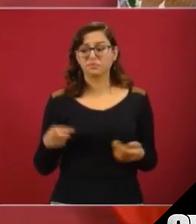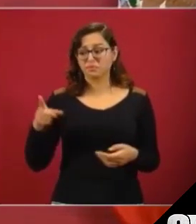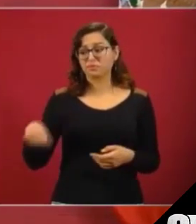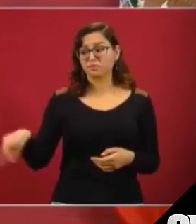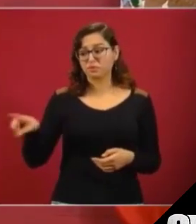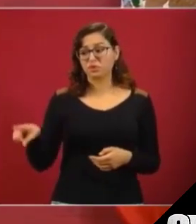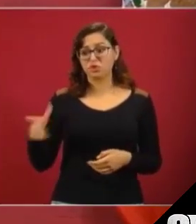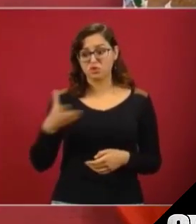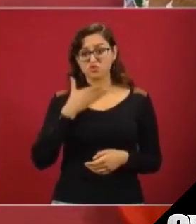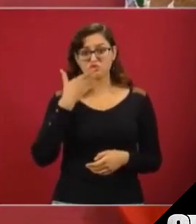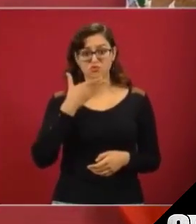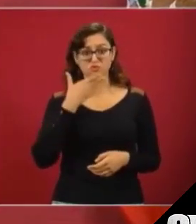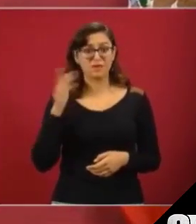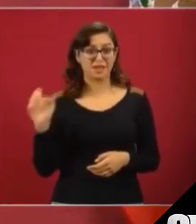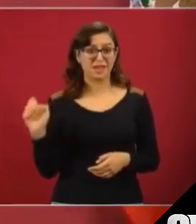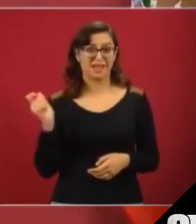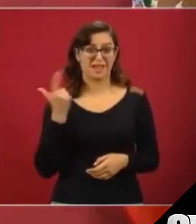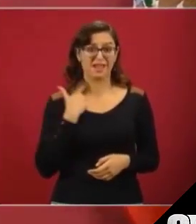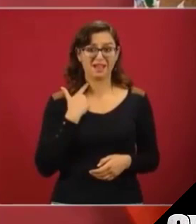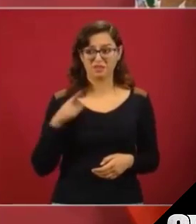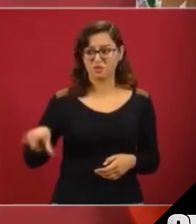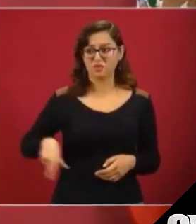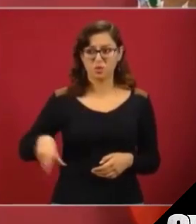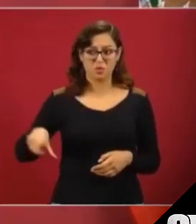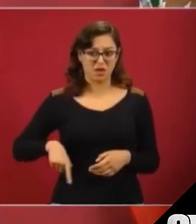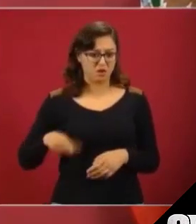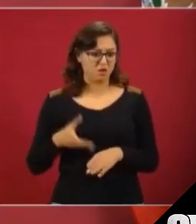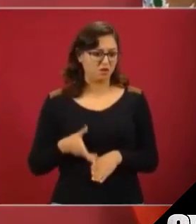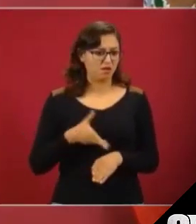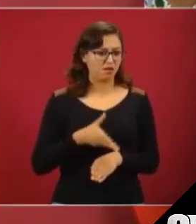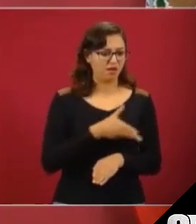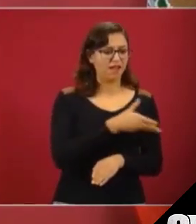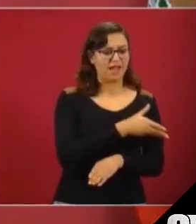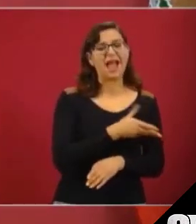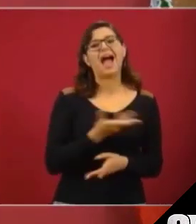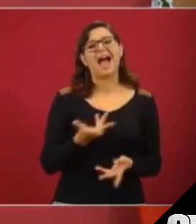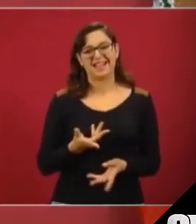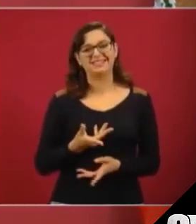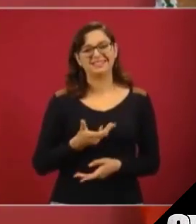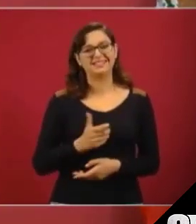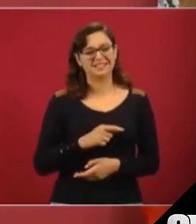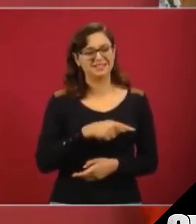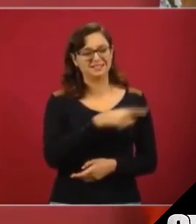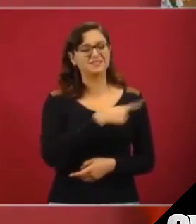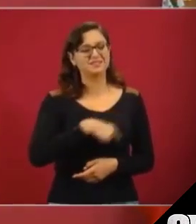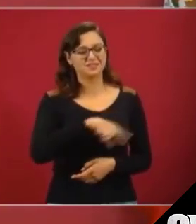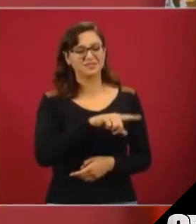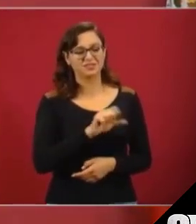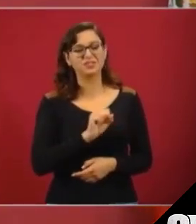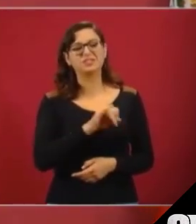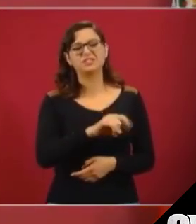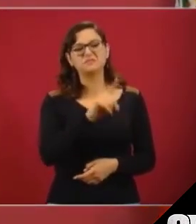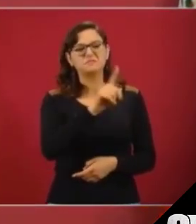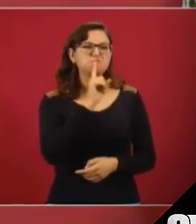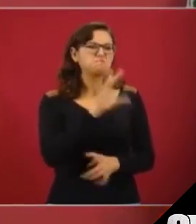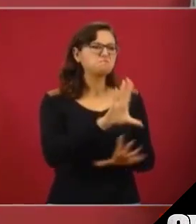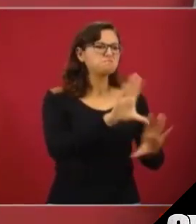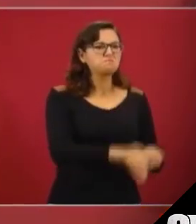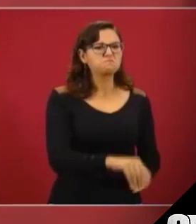apoyaban, que censuraron a Gutiérrez Vivó,